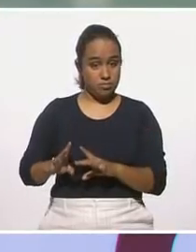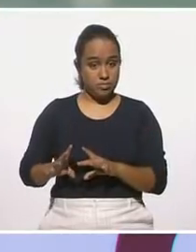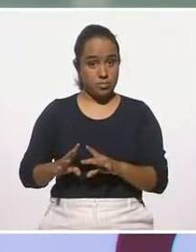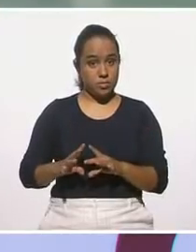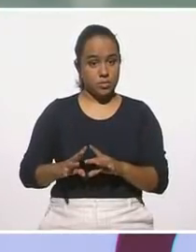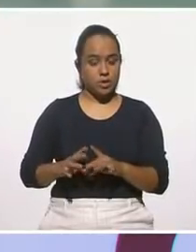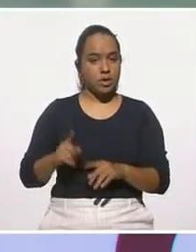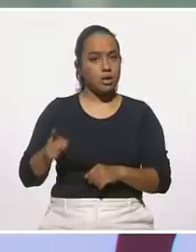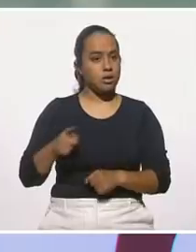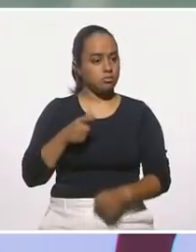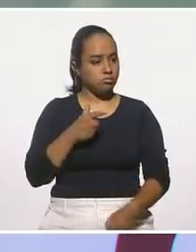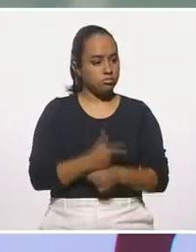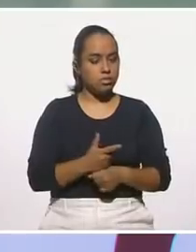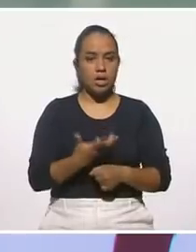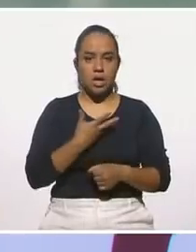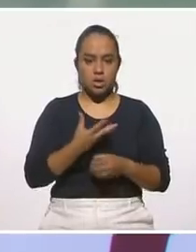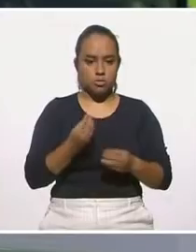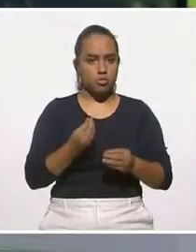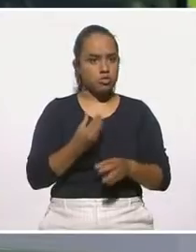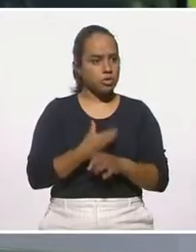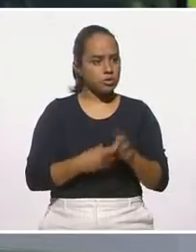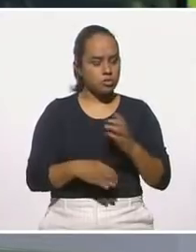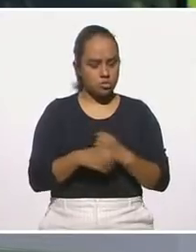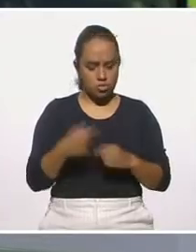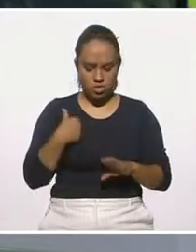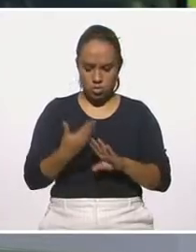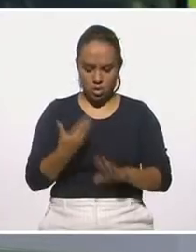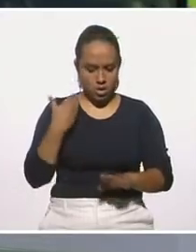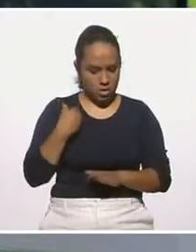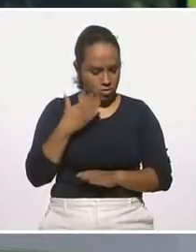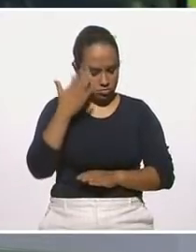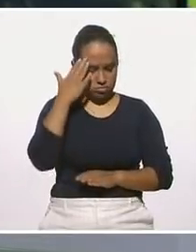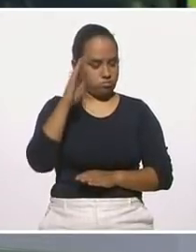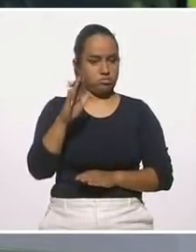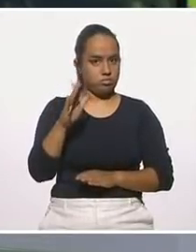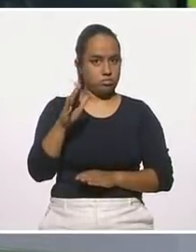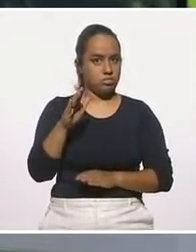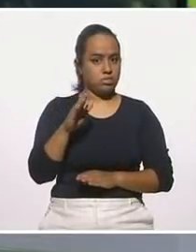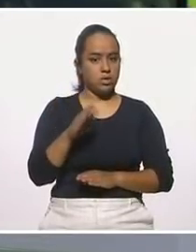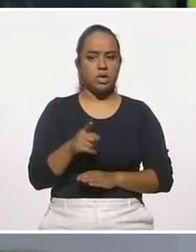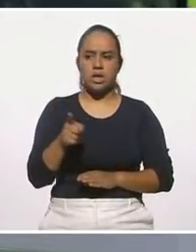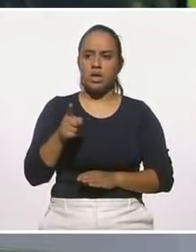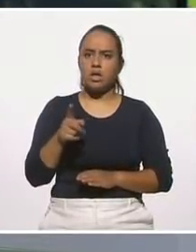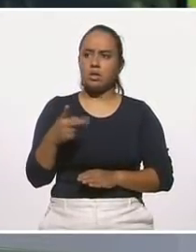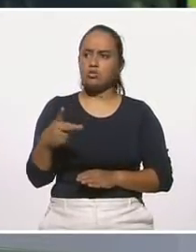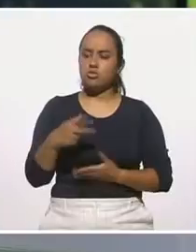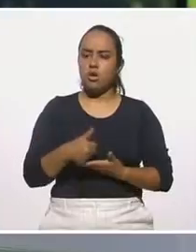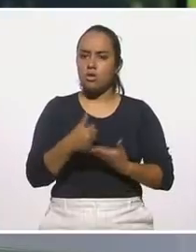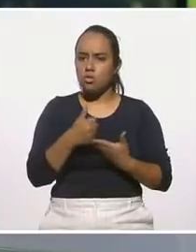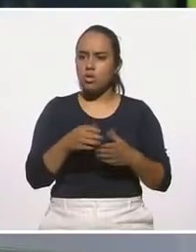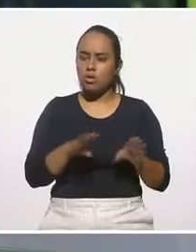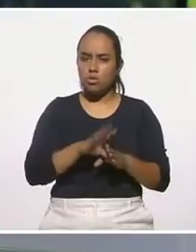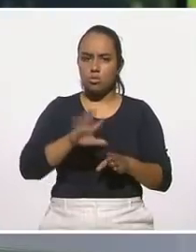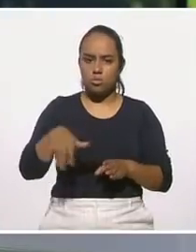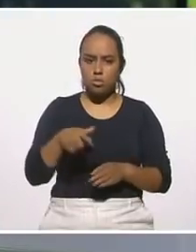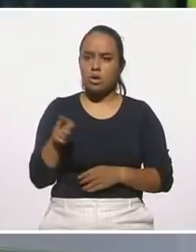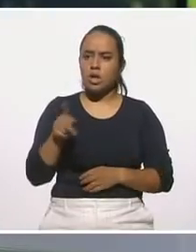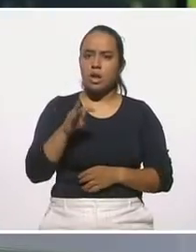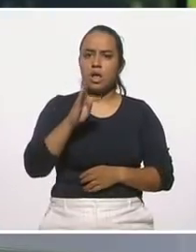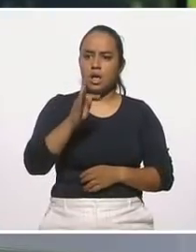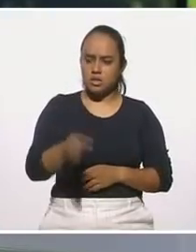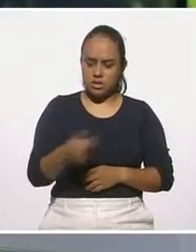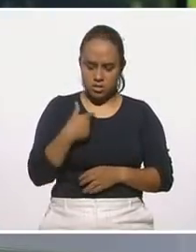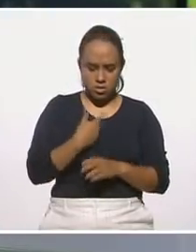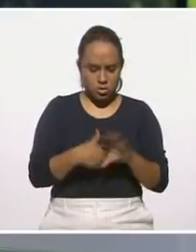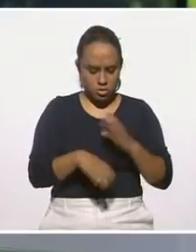él descubre muchos aspectos de él que no conocía, ¿no? Busca ayuda, ¿no? Reconoce los recursos que